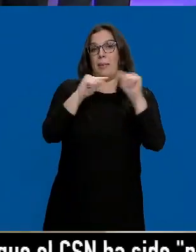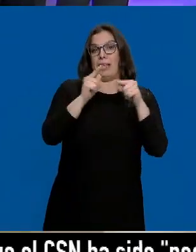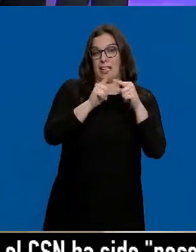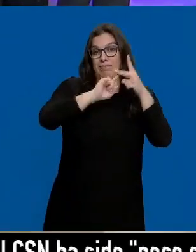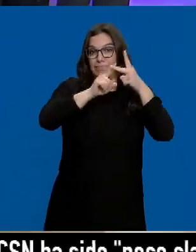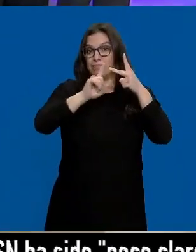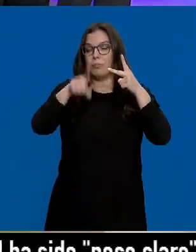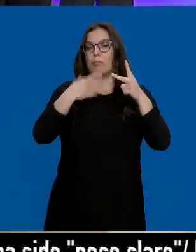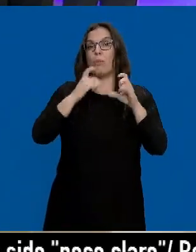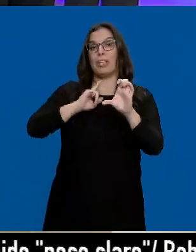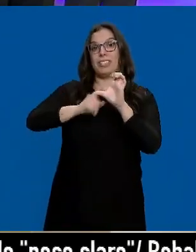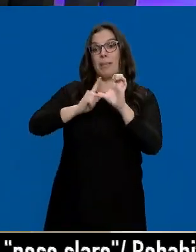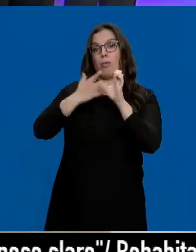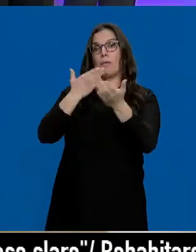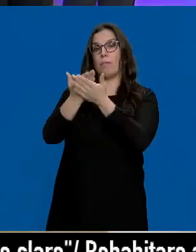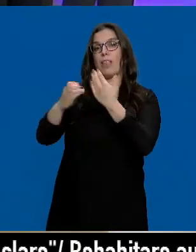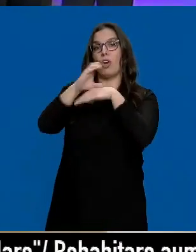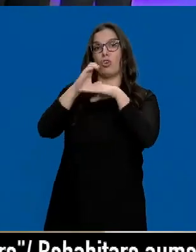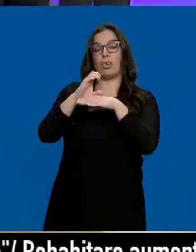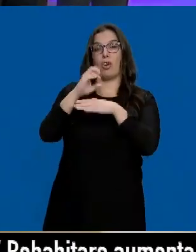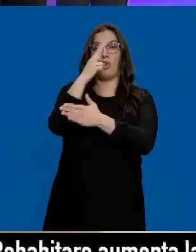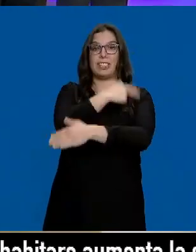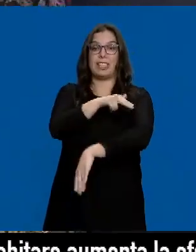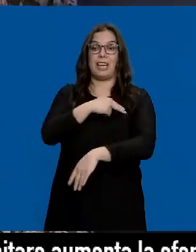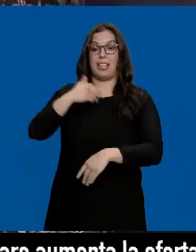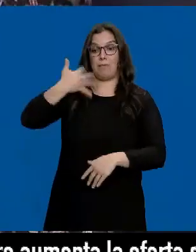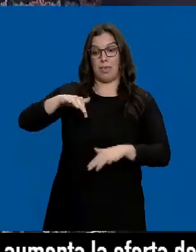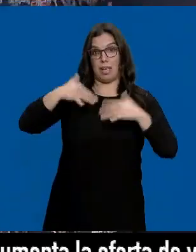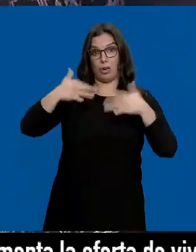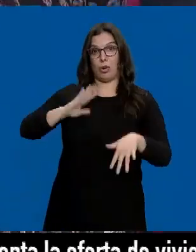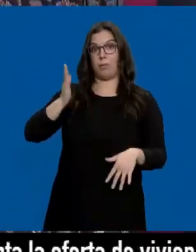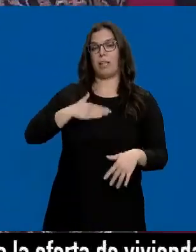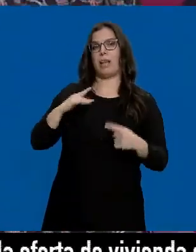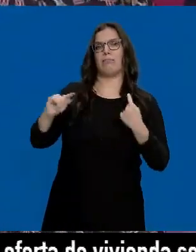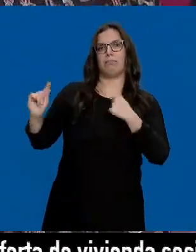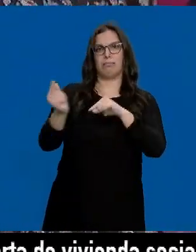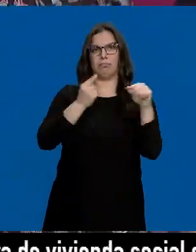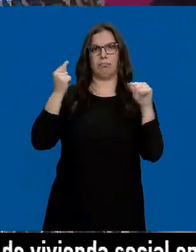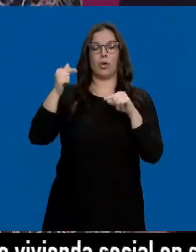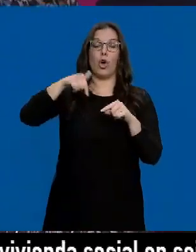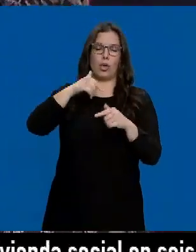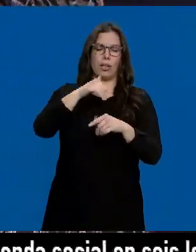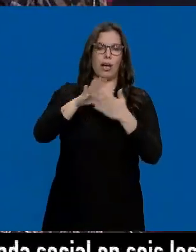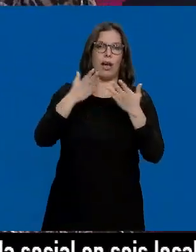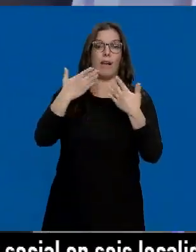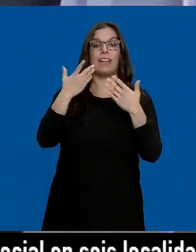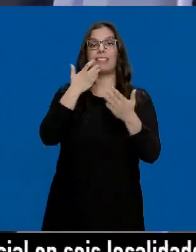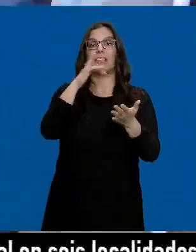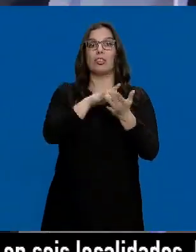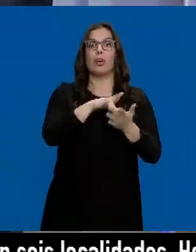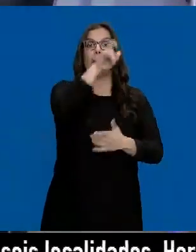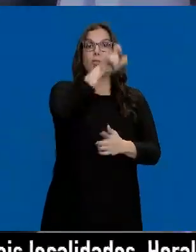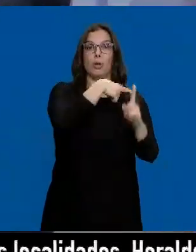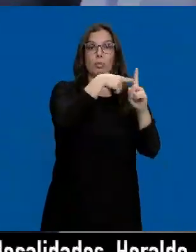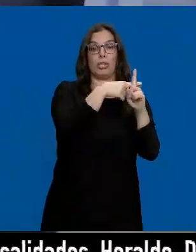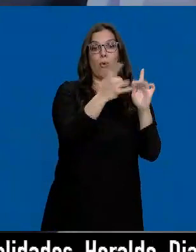A propuesta de Extremadura, los consejeros de Sanidad analizan también este miércoles la posibilidad de que los vacunados en contacto con un positivo se tengan que aislar al